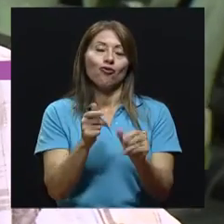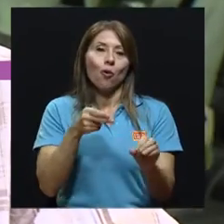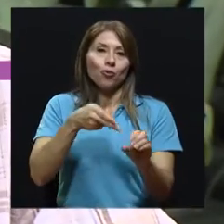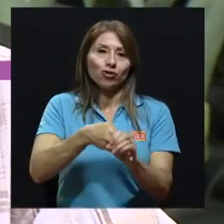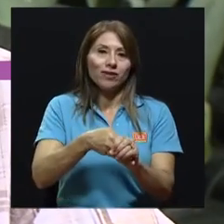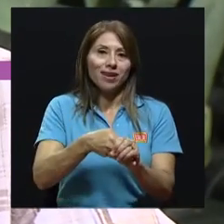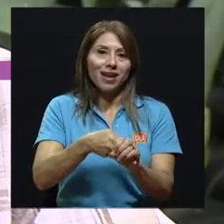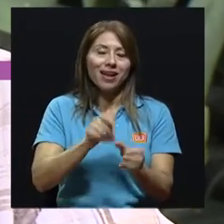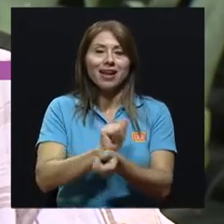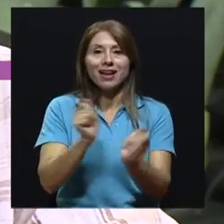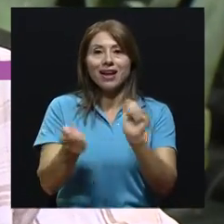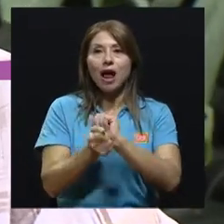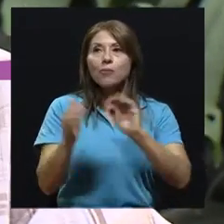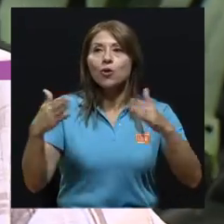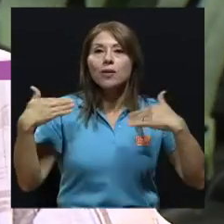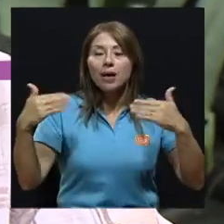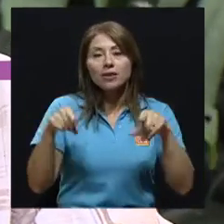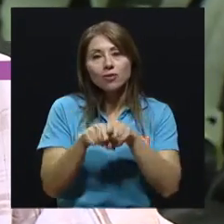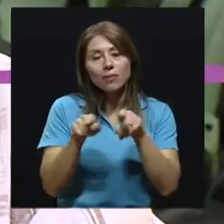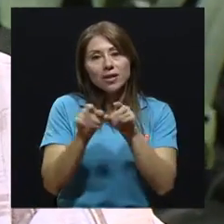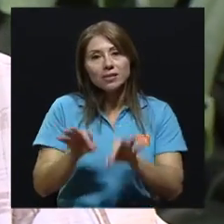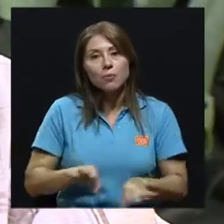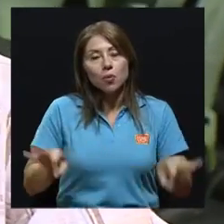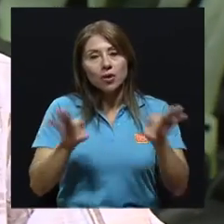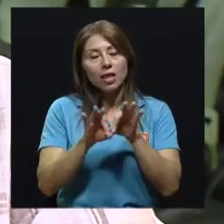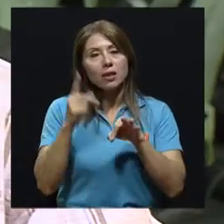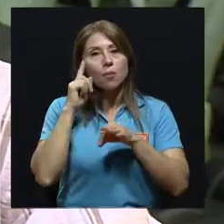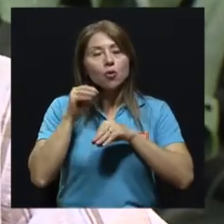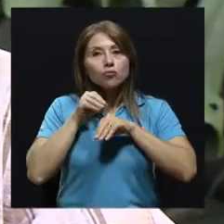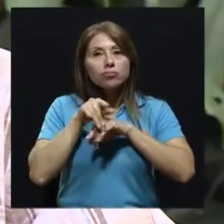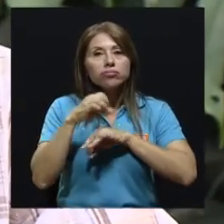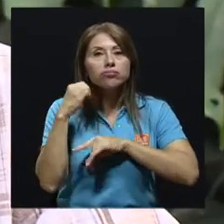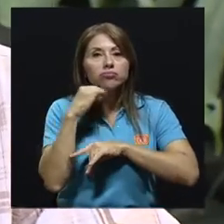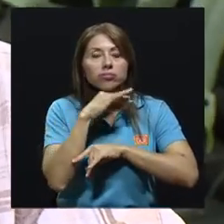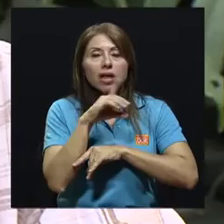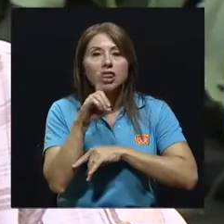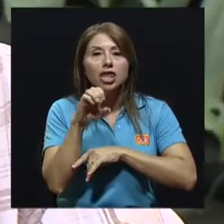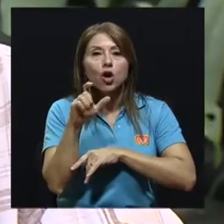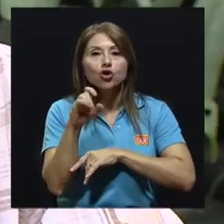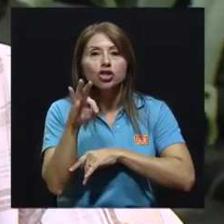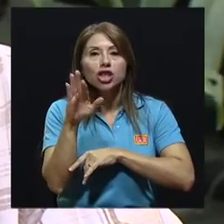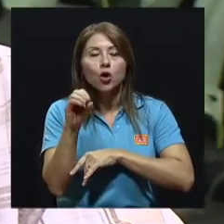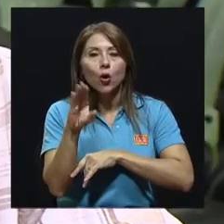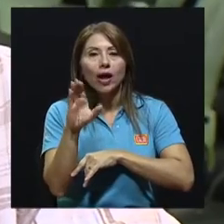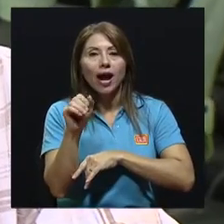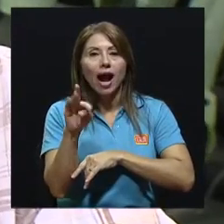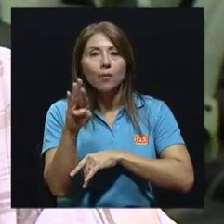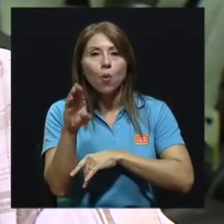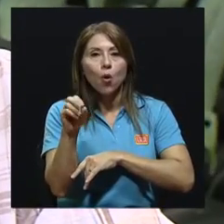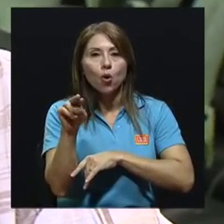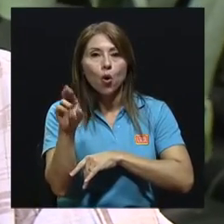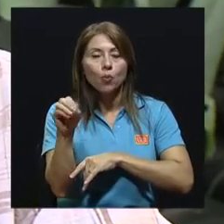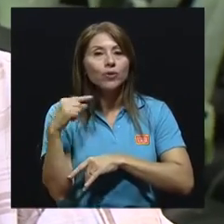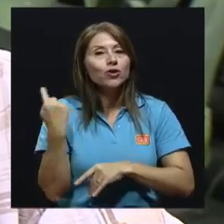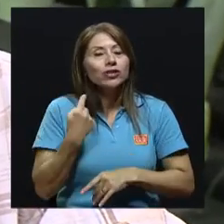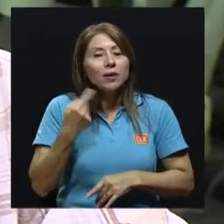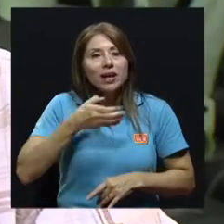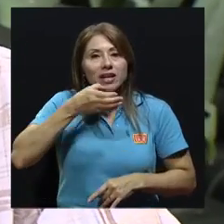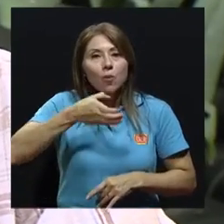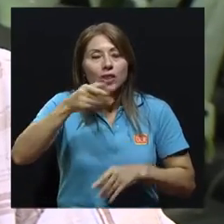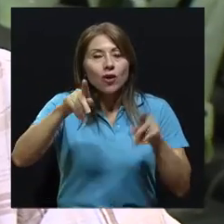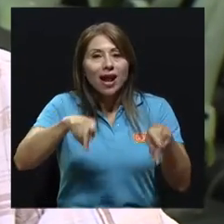punto de vista de cambio climático también es importante por las emisiones de dióxido de carbono, entonces eso es algo que yo le recomiendo siempre a la gente,